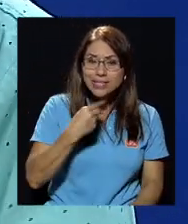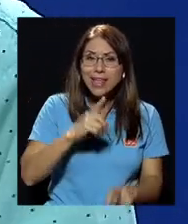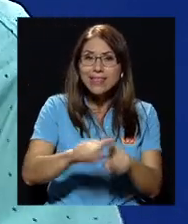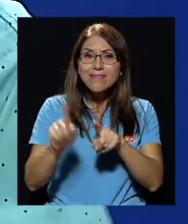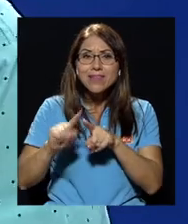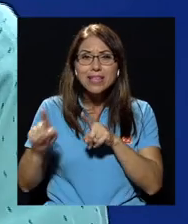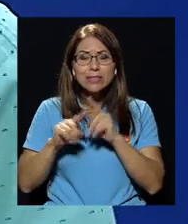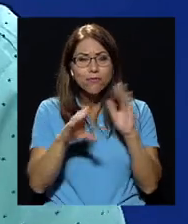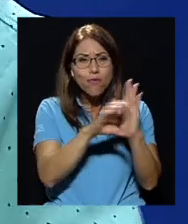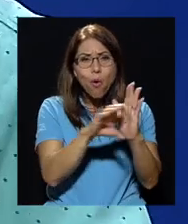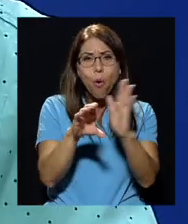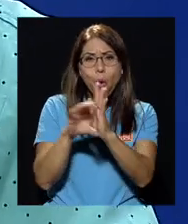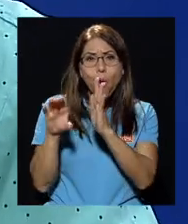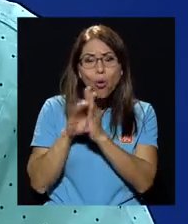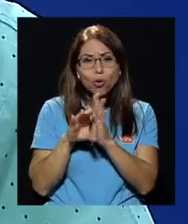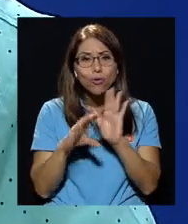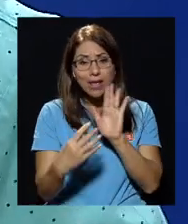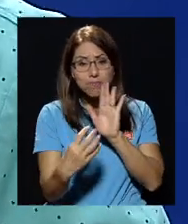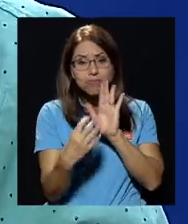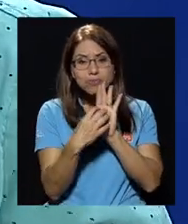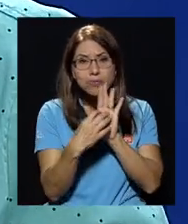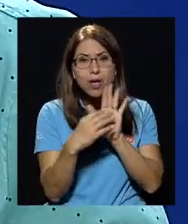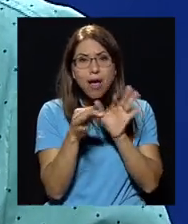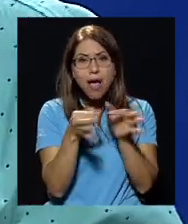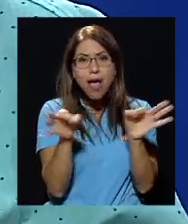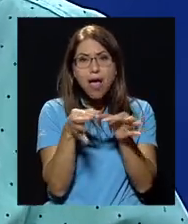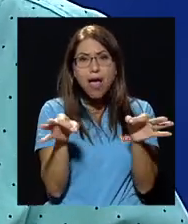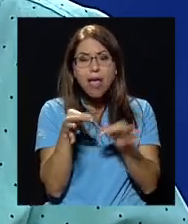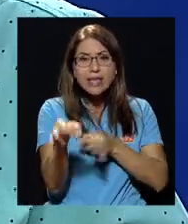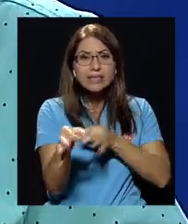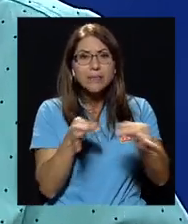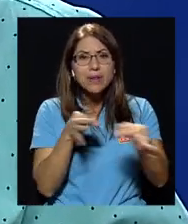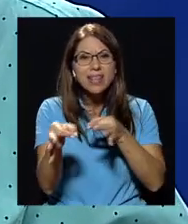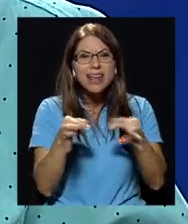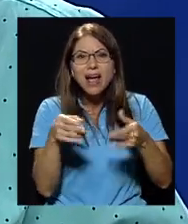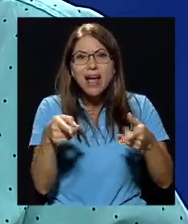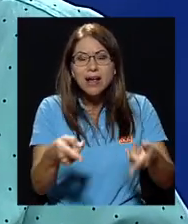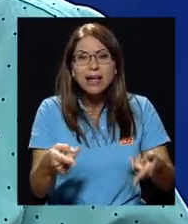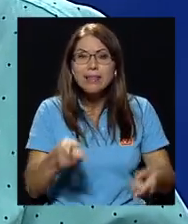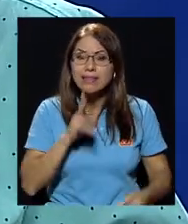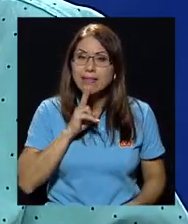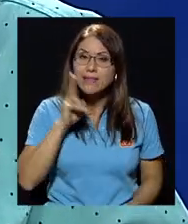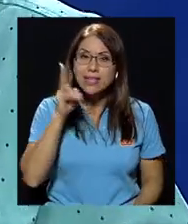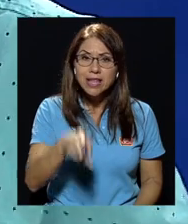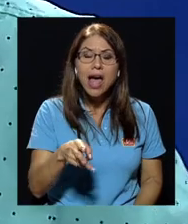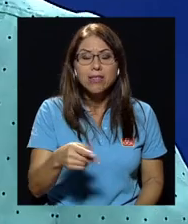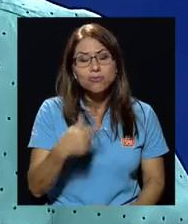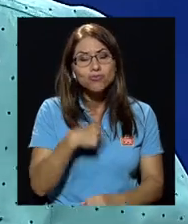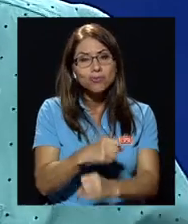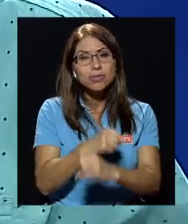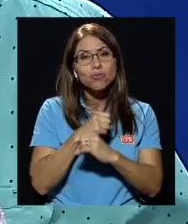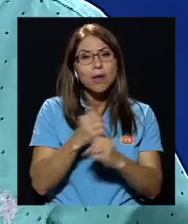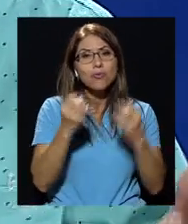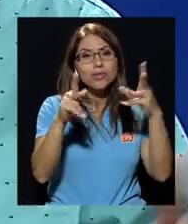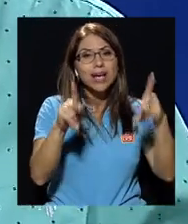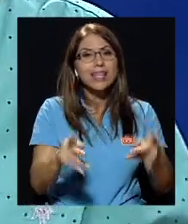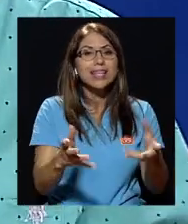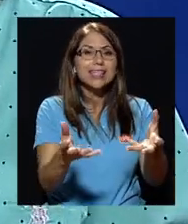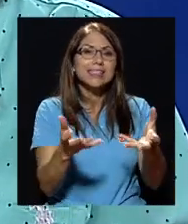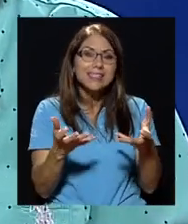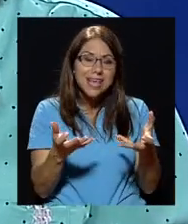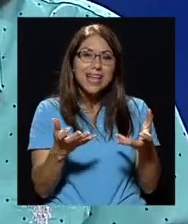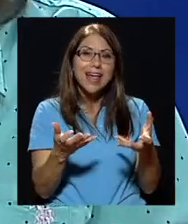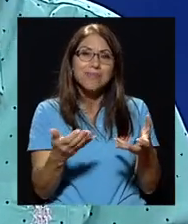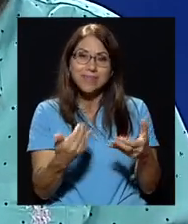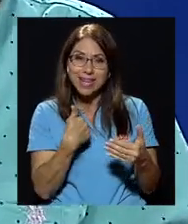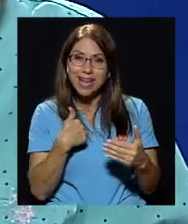textos que explican el contenido del calendario, que de verdad estoy segura que mucha gente quisiera tenerlo en su